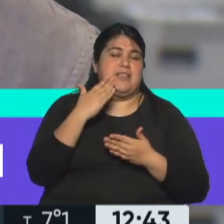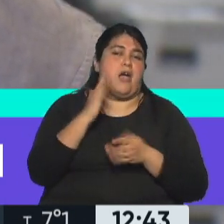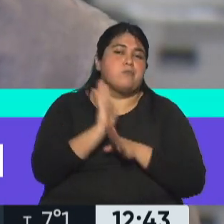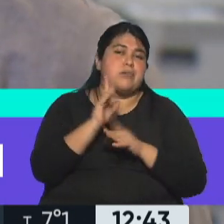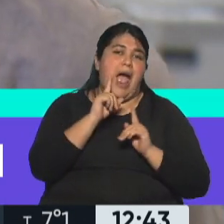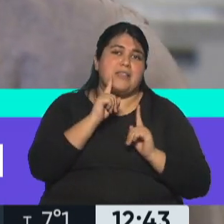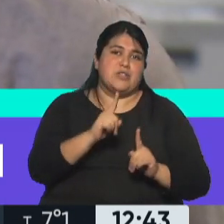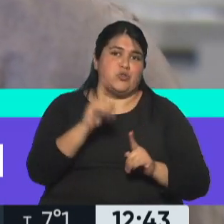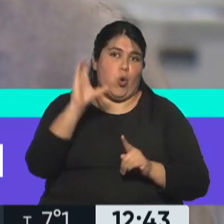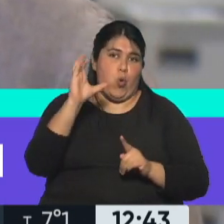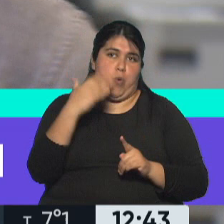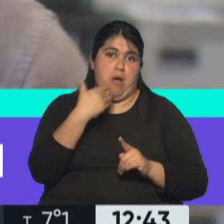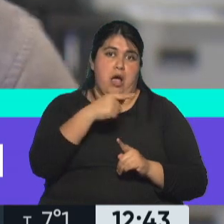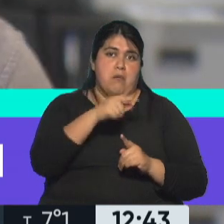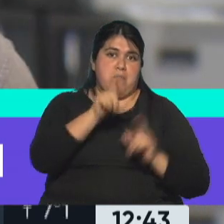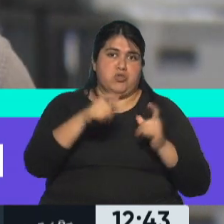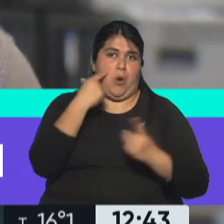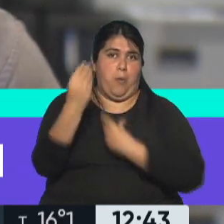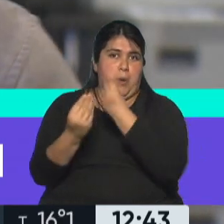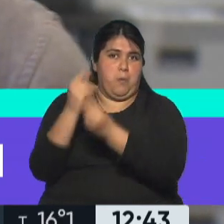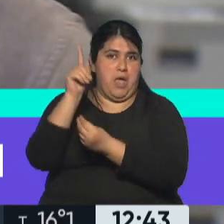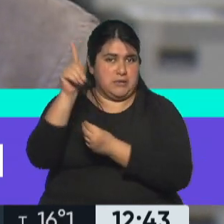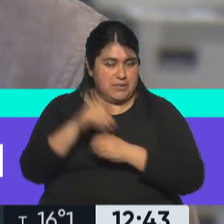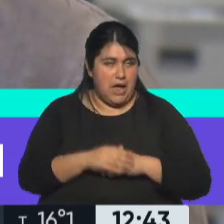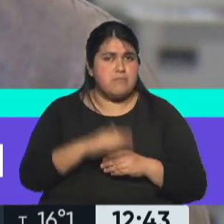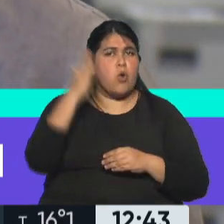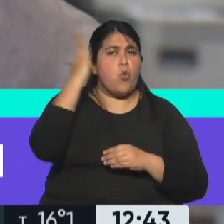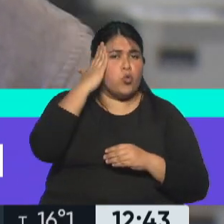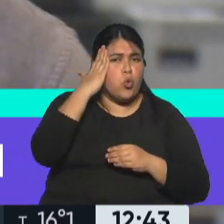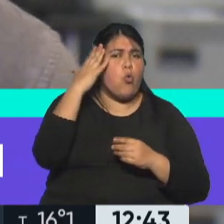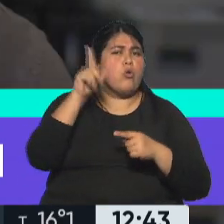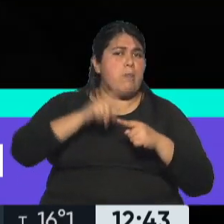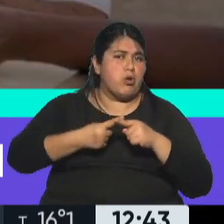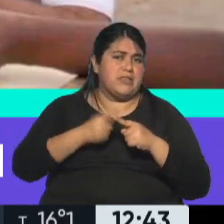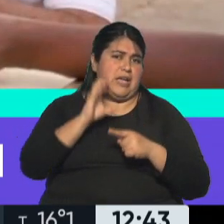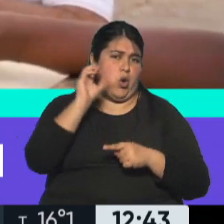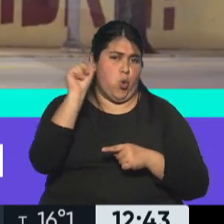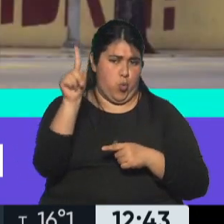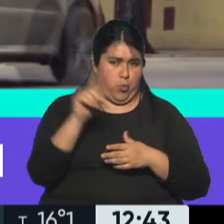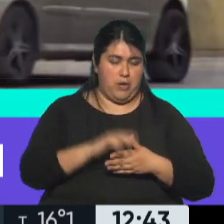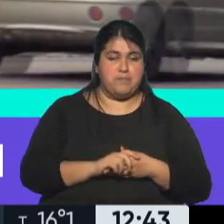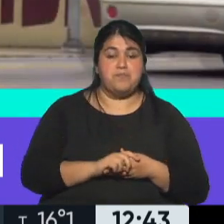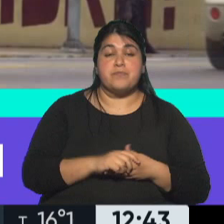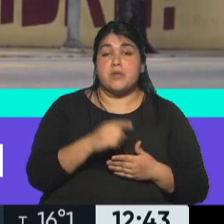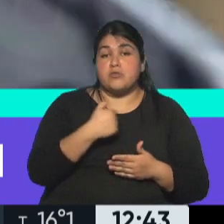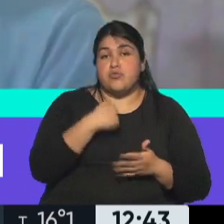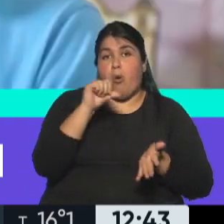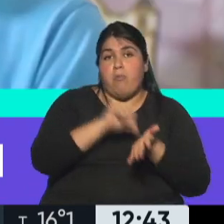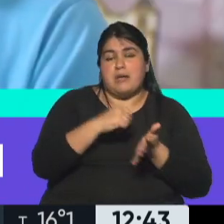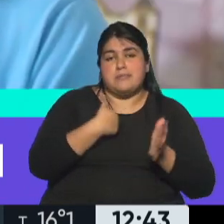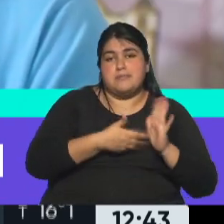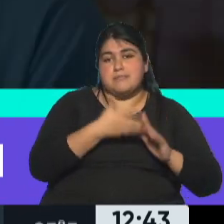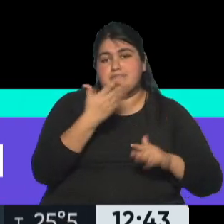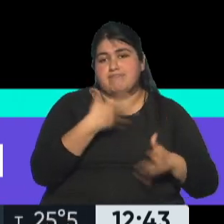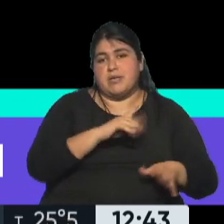allá, y a otras personalidades de la cultura y la política cubana. Yo salí de mi país donde estaba nevando y